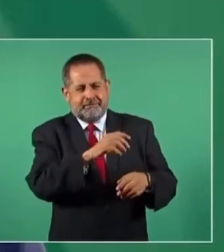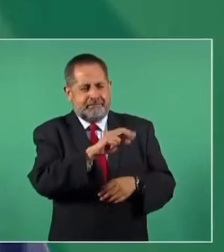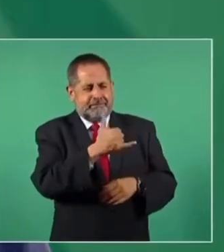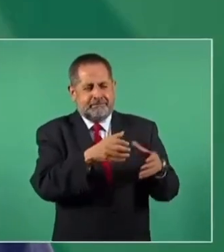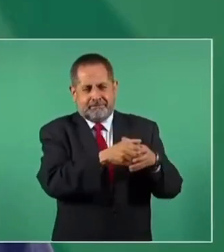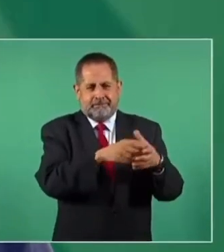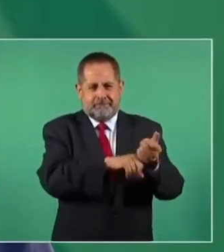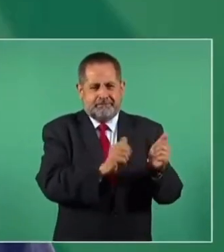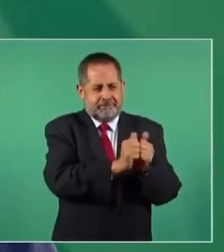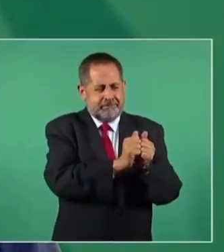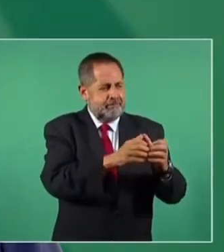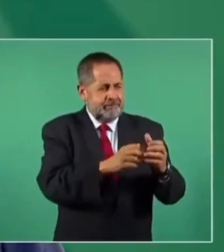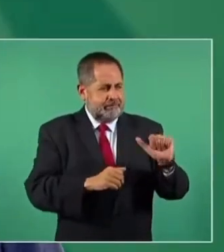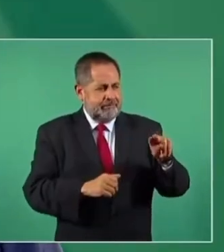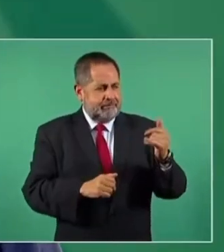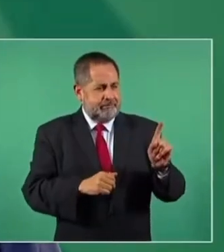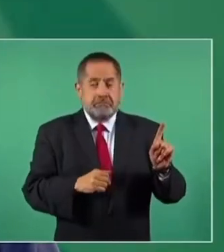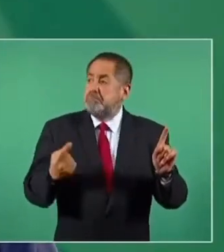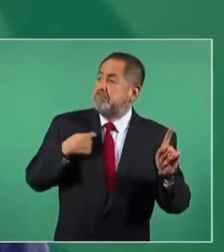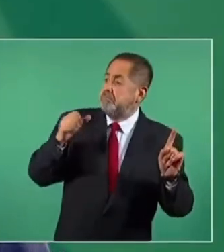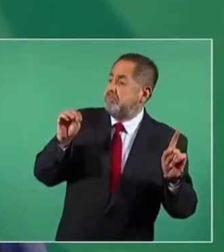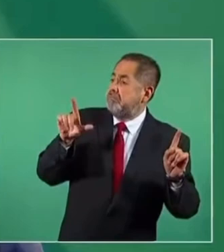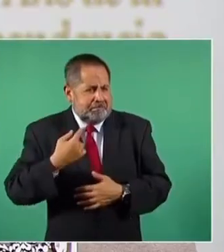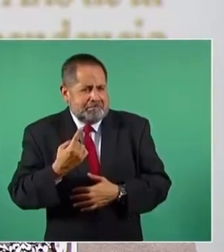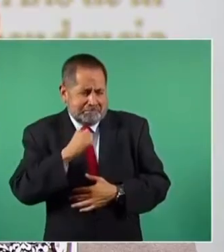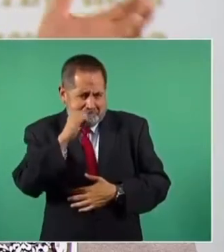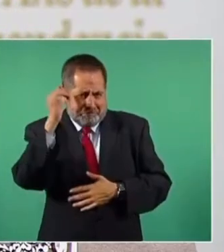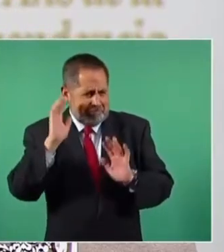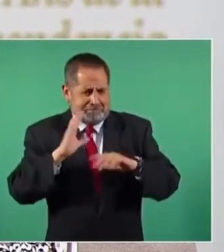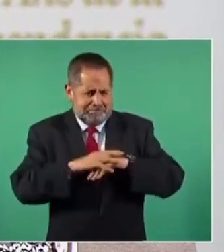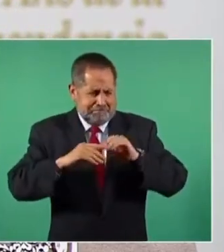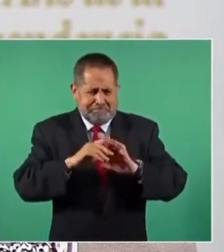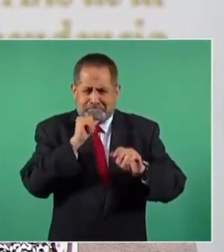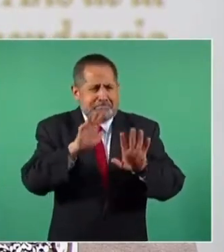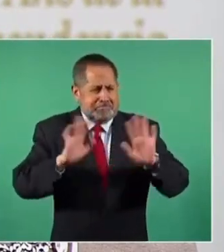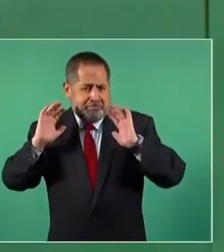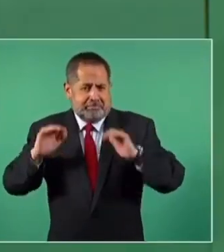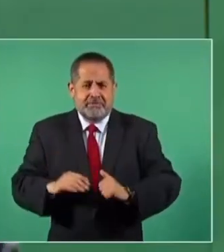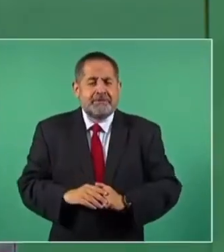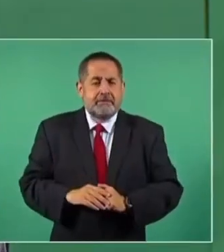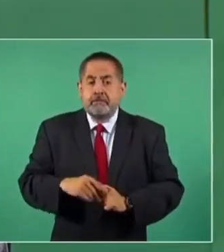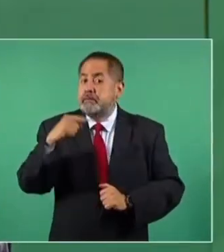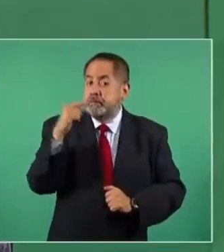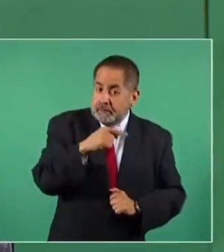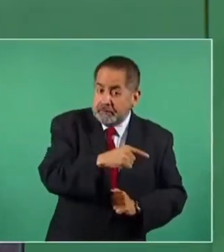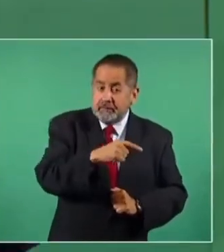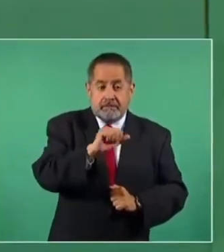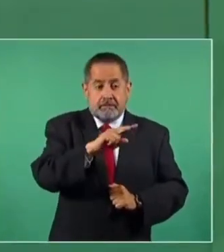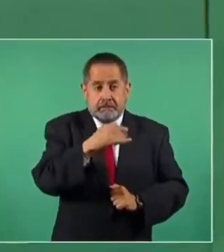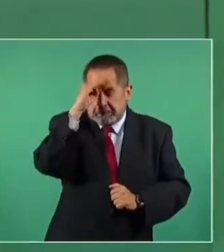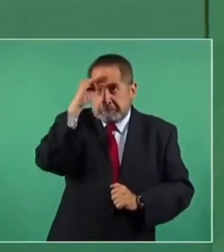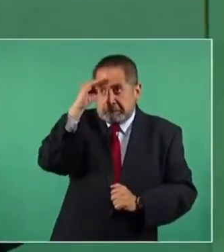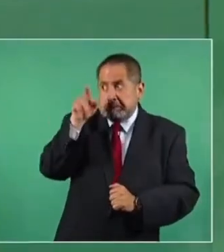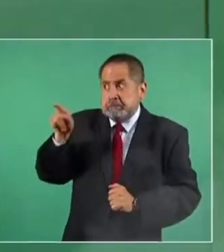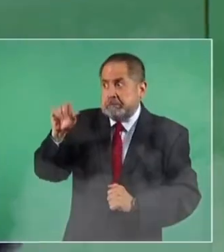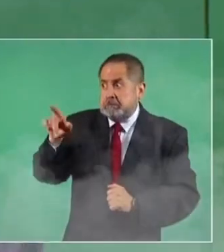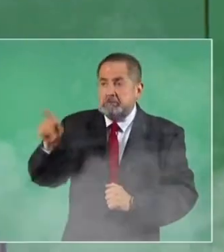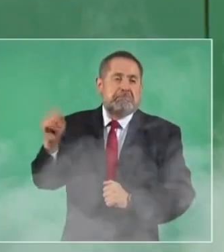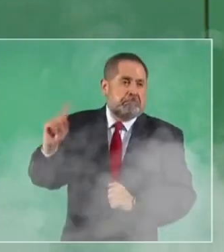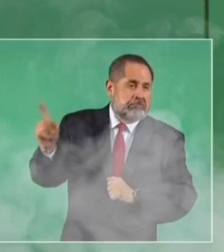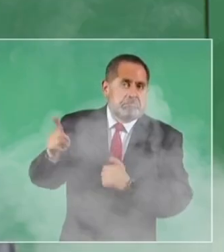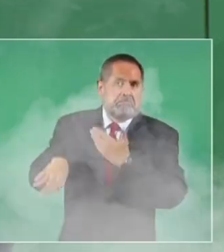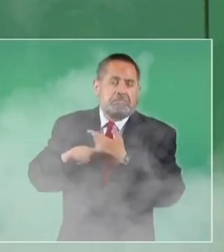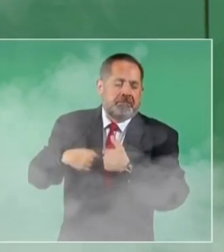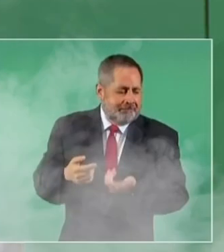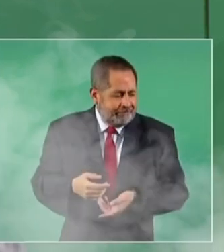del bloque conservador. Y yo, ¿por qué? Yo no tengo nada que ver absolutamente. Pero él, pensando que así, echándome la